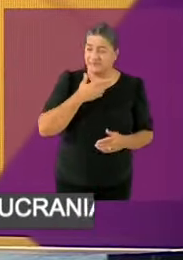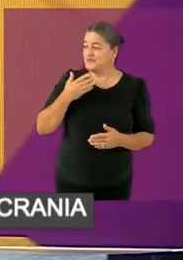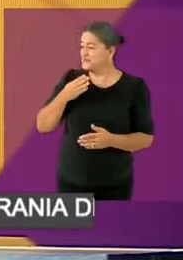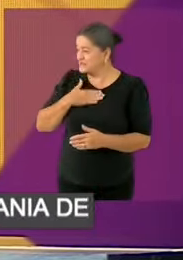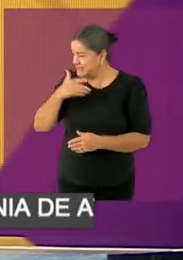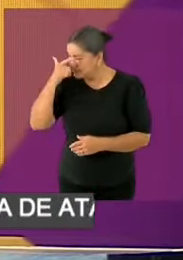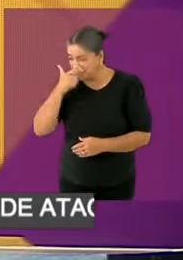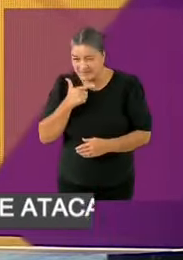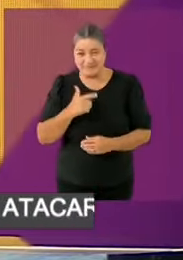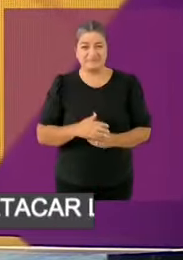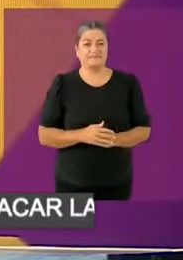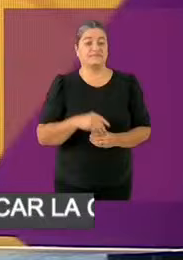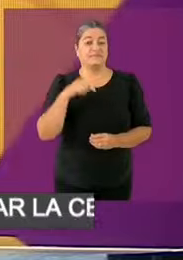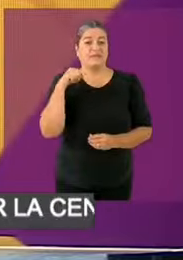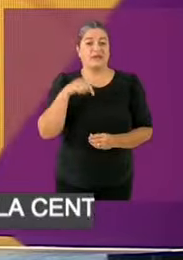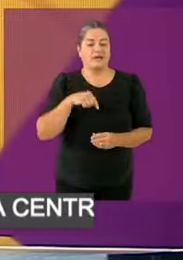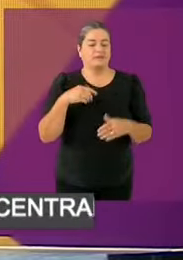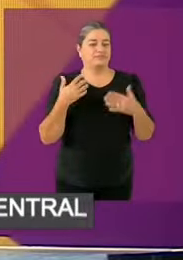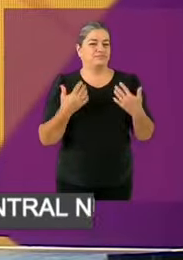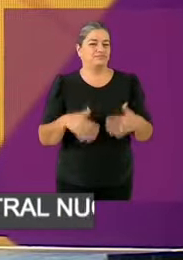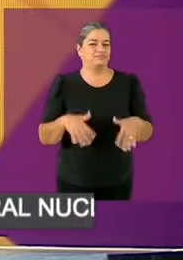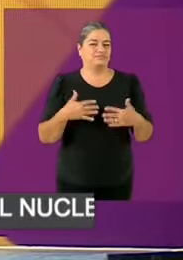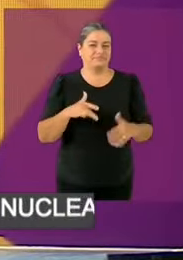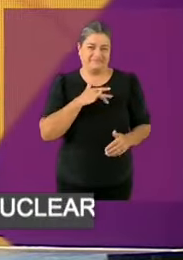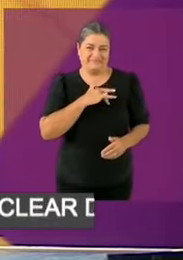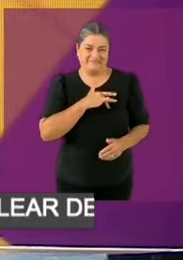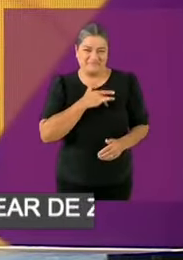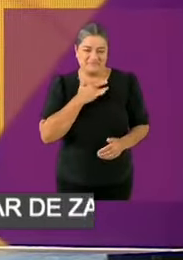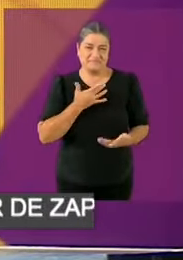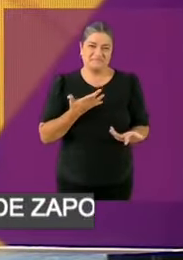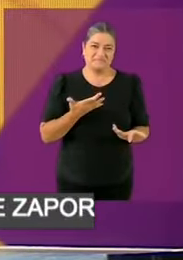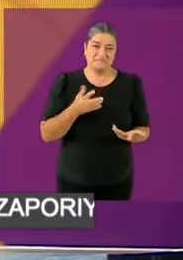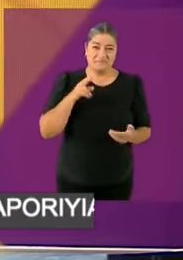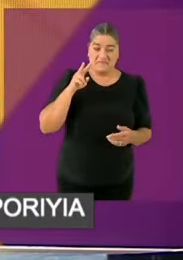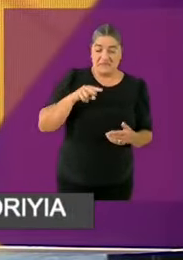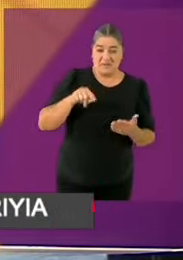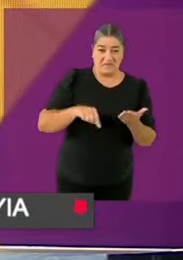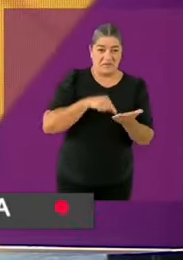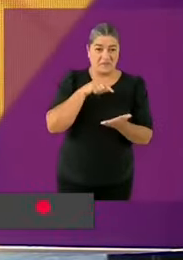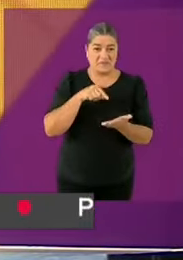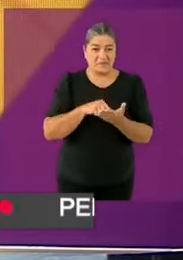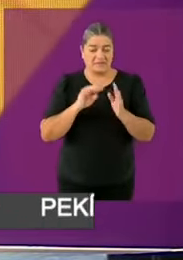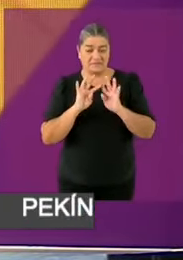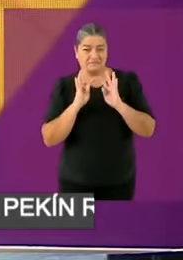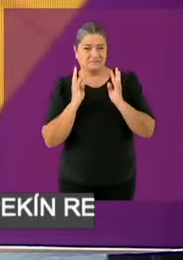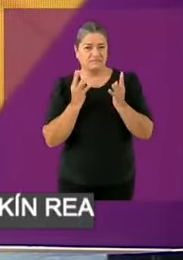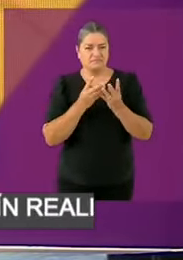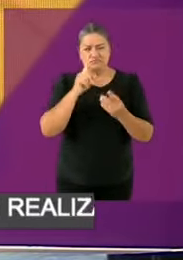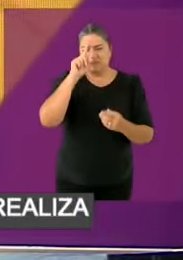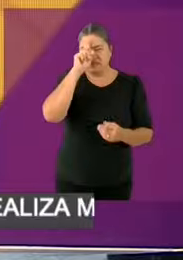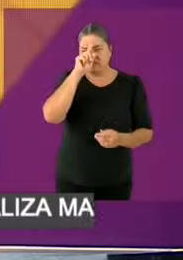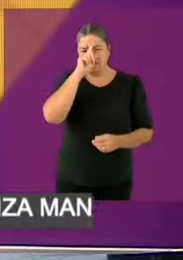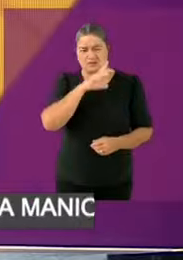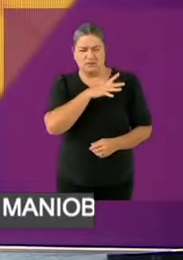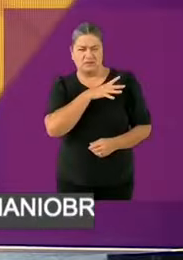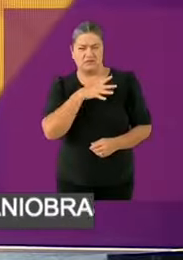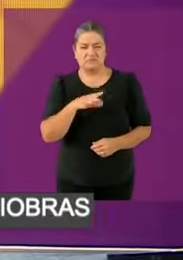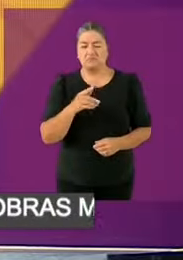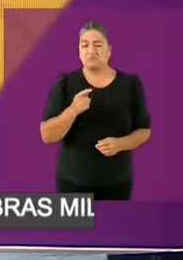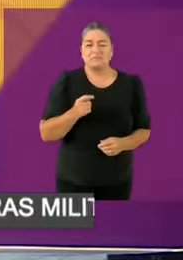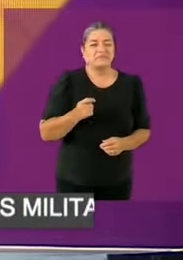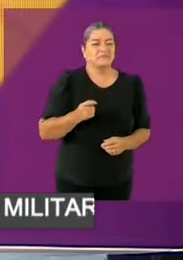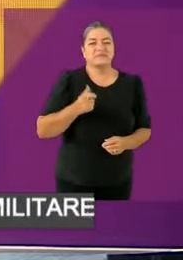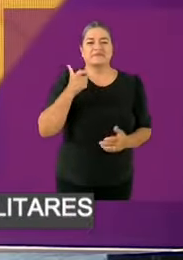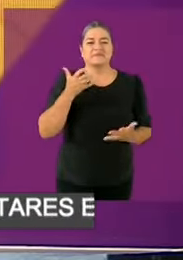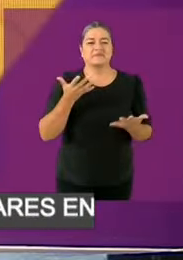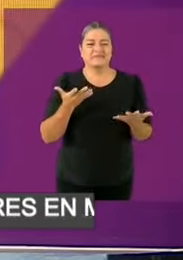del Consejo General, que se ha convertido por primera vez en la historia en la sede de un debate presidencial. Damos la bienvenida a las